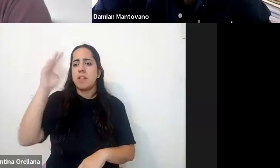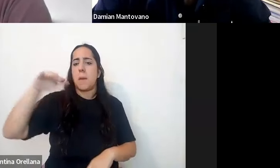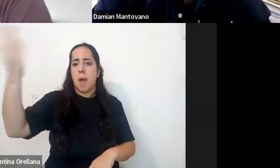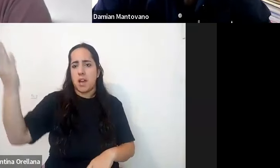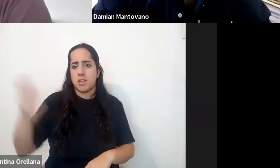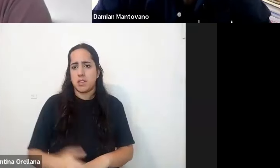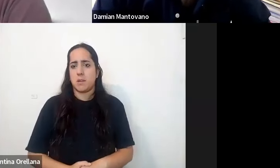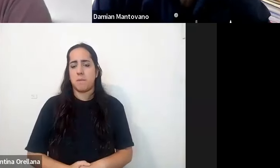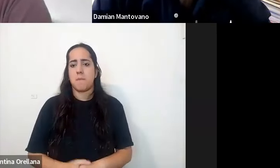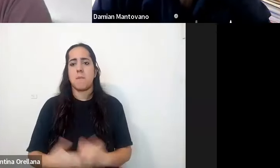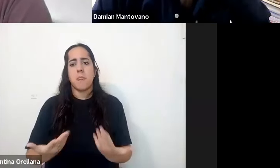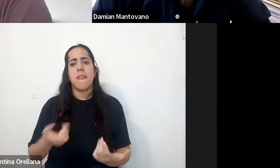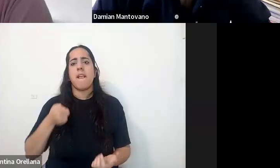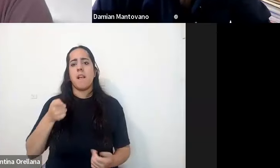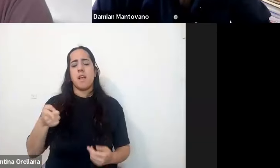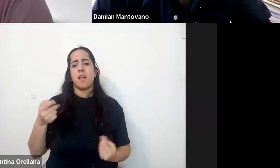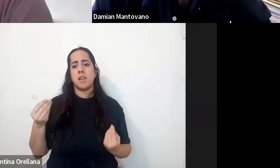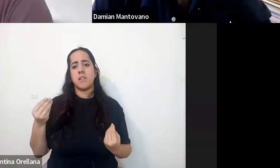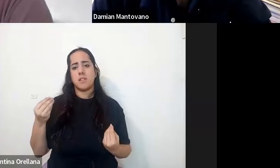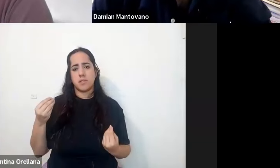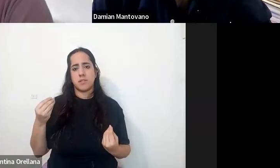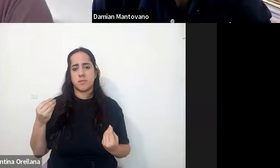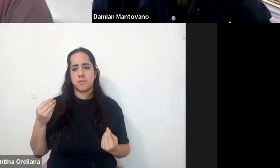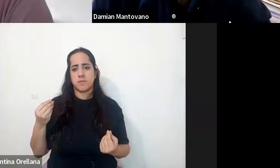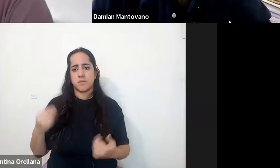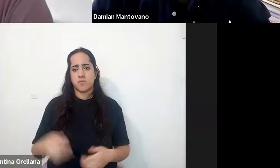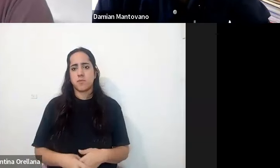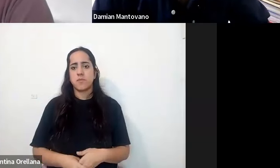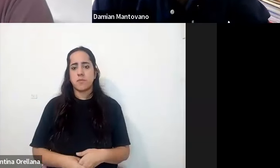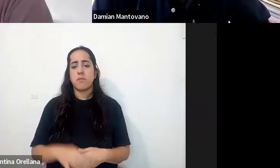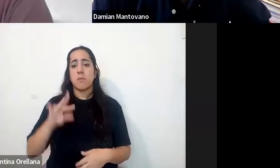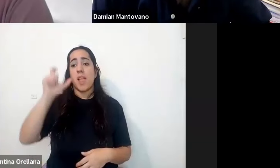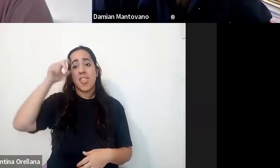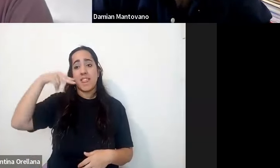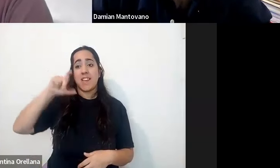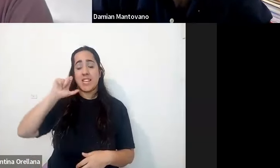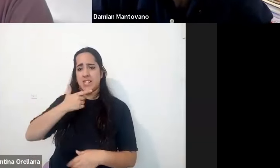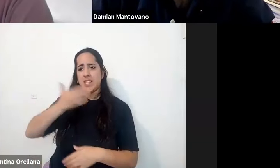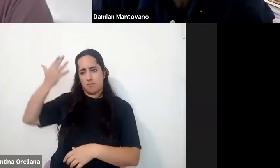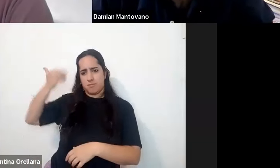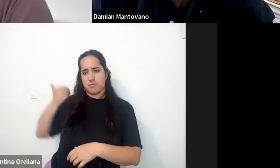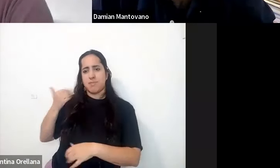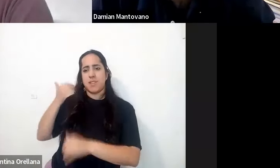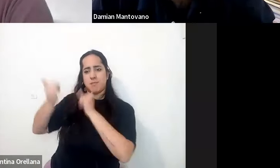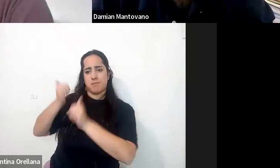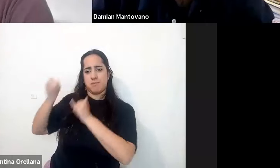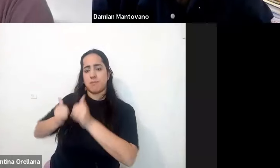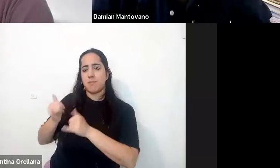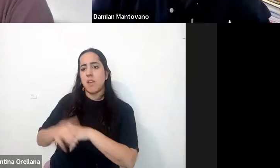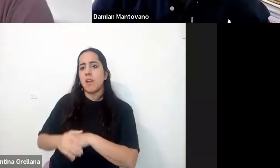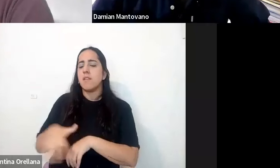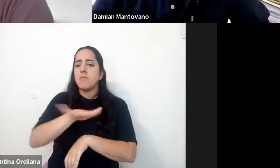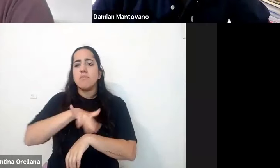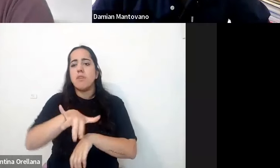por otro lado tomando el desglose que también hizo Denise para pensar cuál es la población de la educación especial